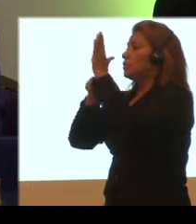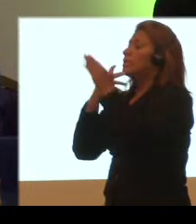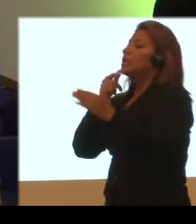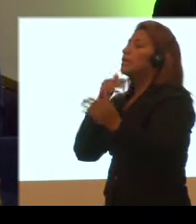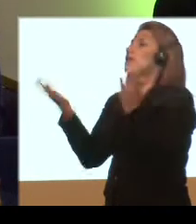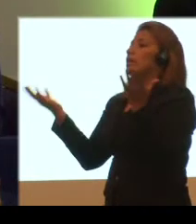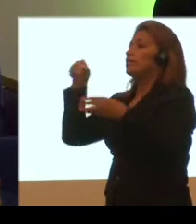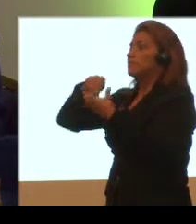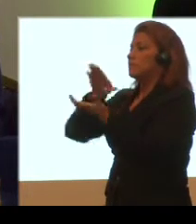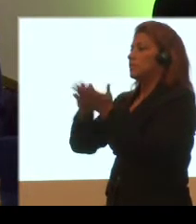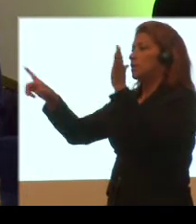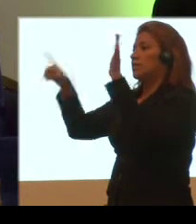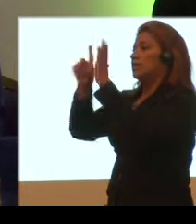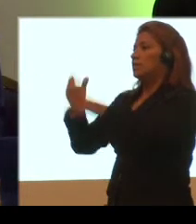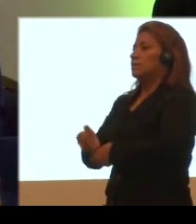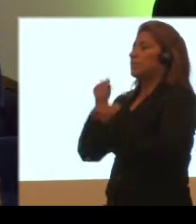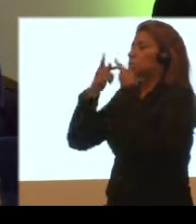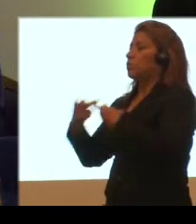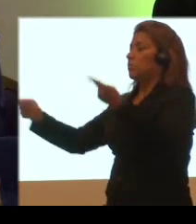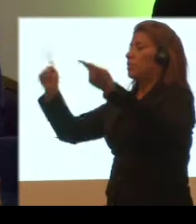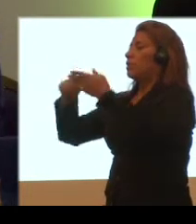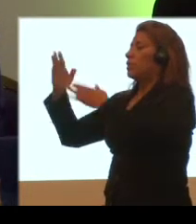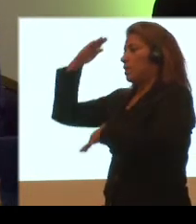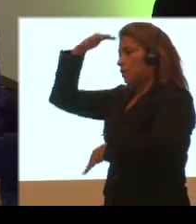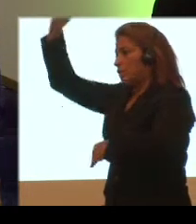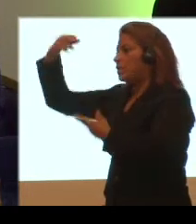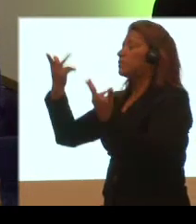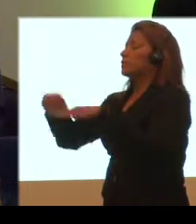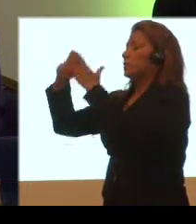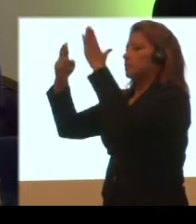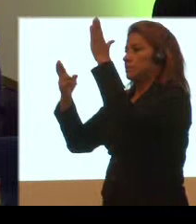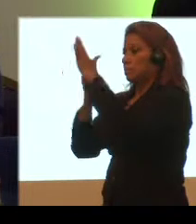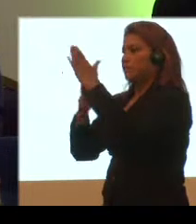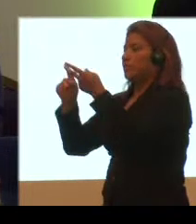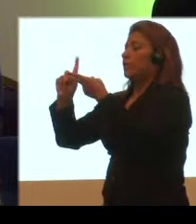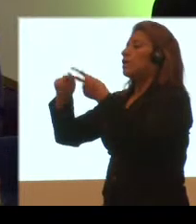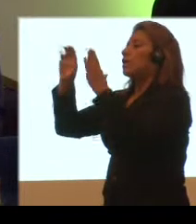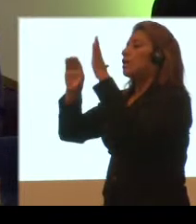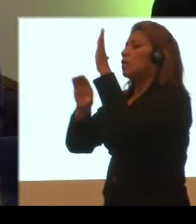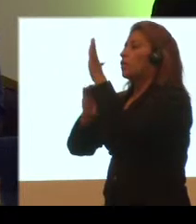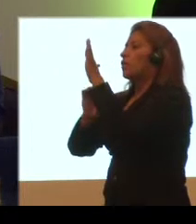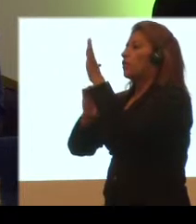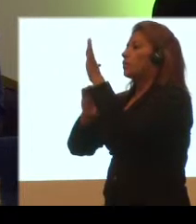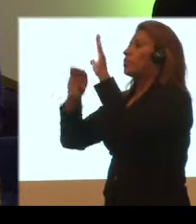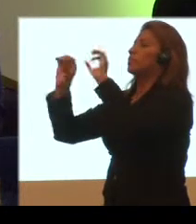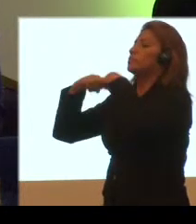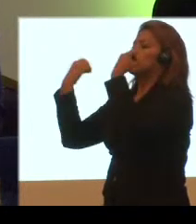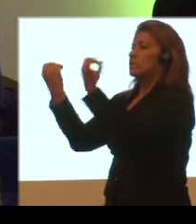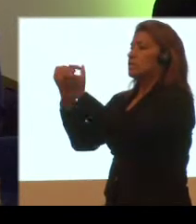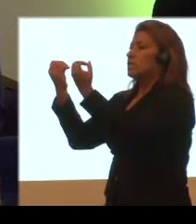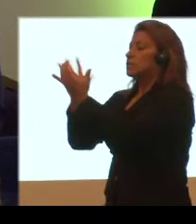constituyen la Ley de Seguridad Pública y del Estado y su reglamento, el Código Orgánico de Organización